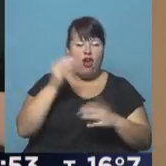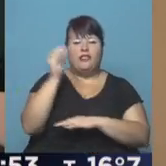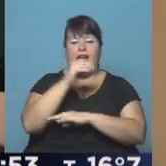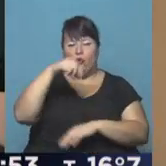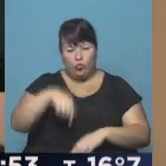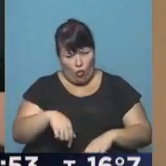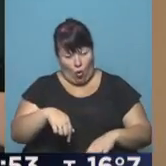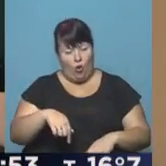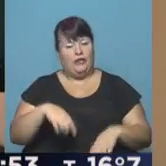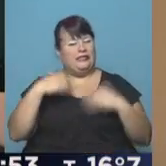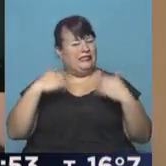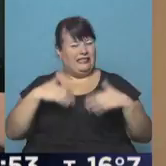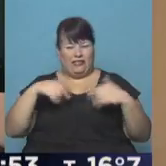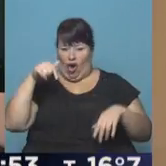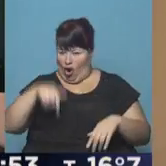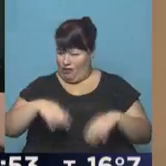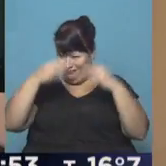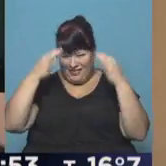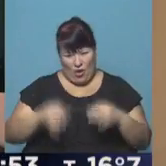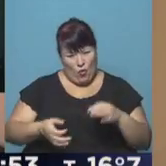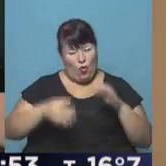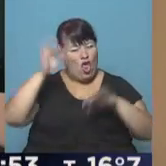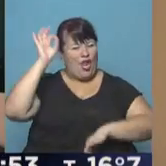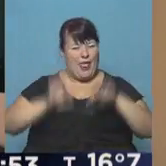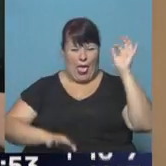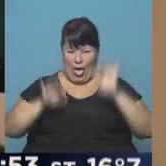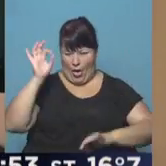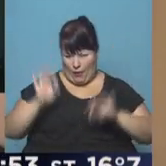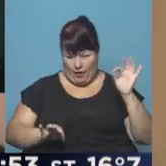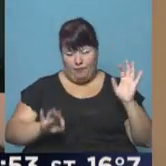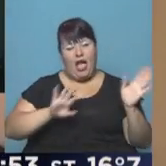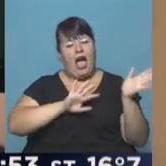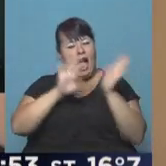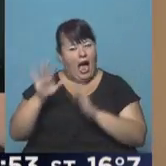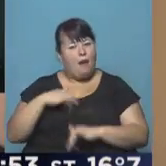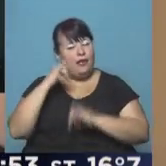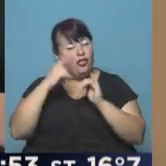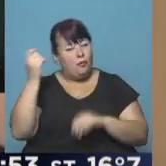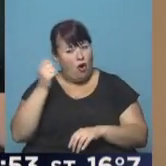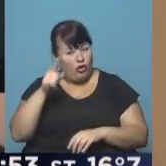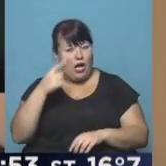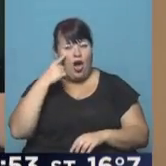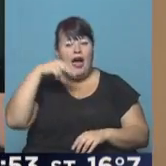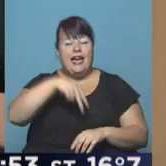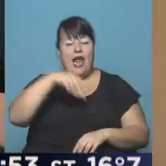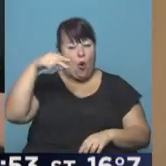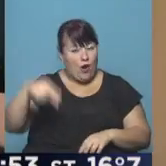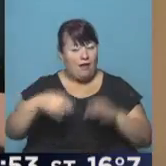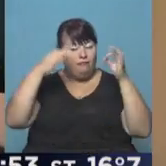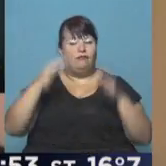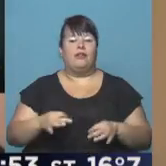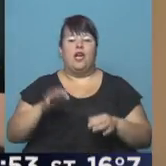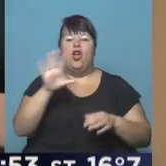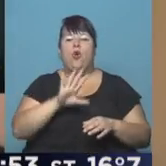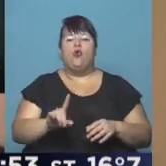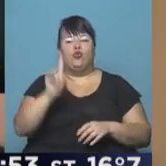Santa Cruz, altísima hoy la probabilidad de nevadas. Por otra parte, quiero destacar que en Neuquén, especialmente en